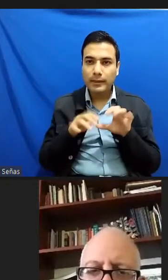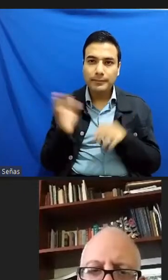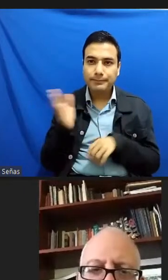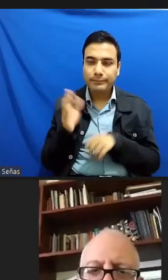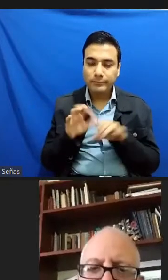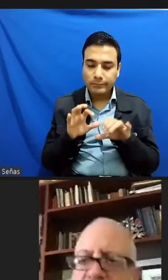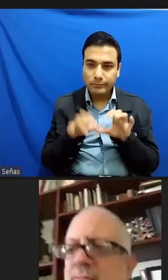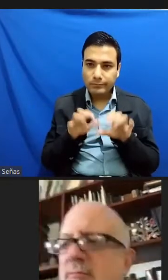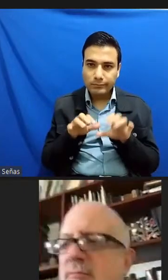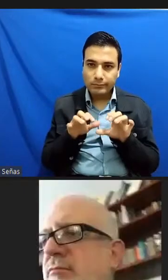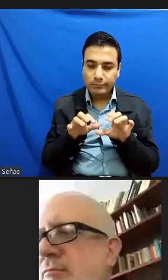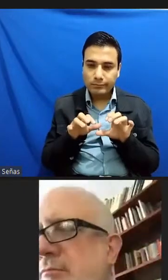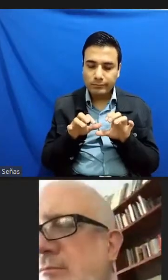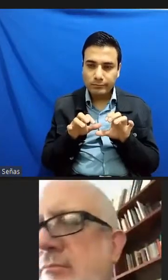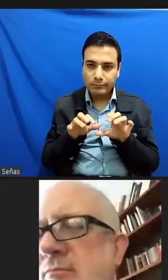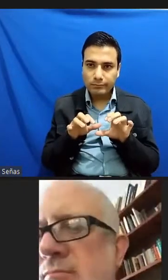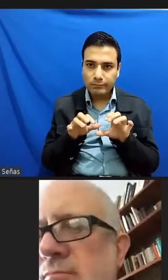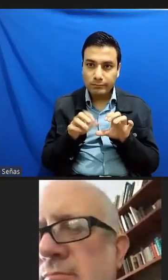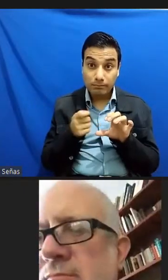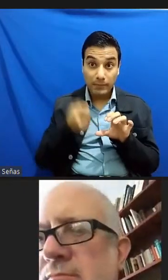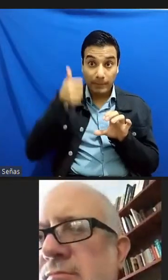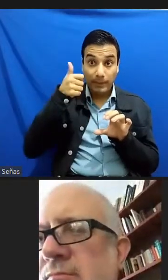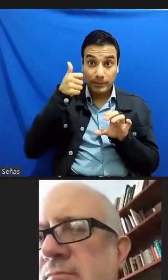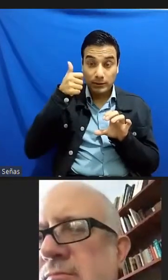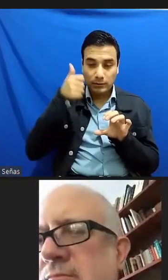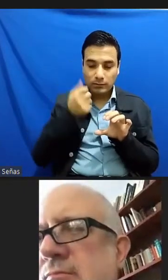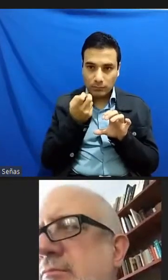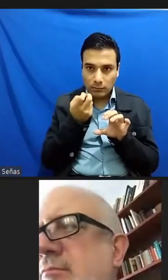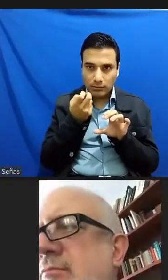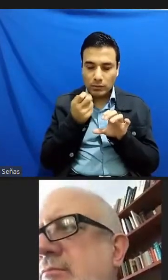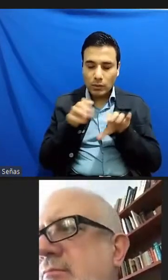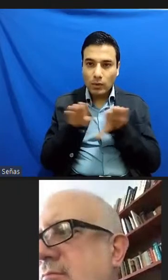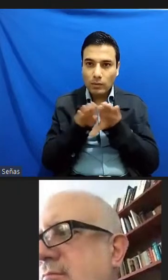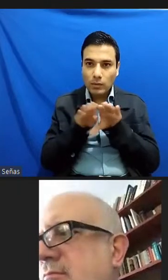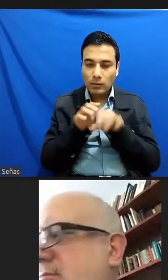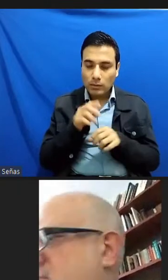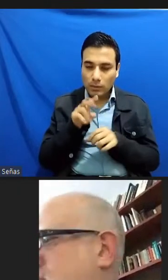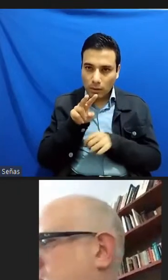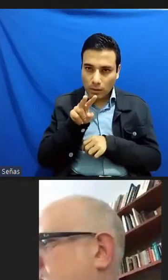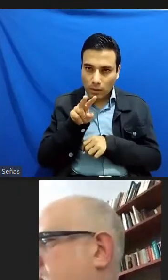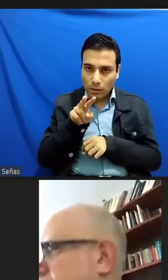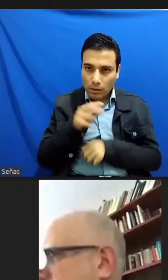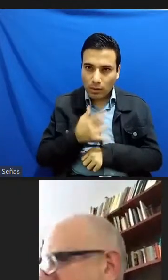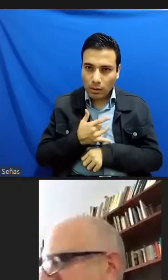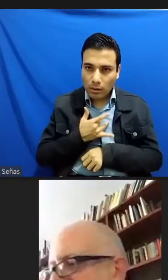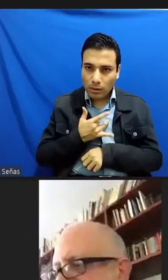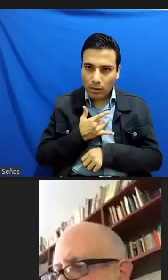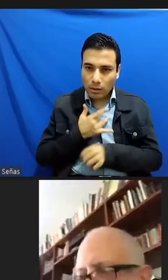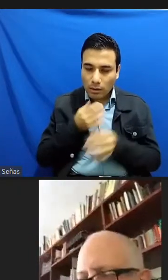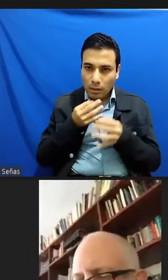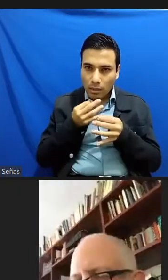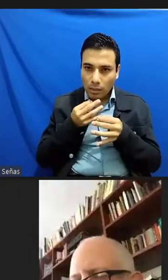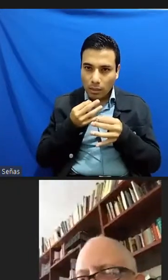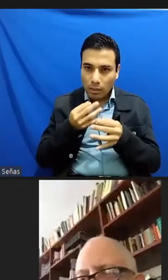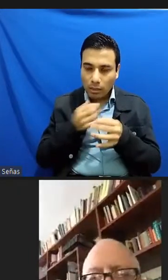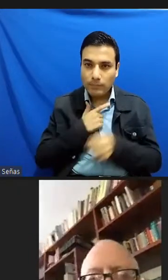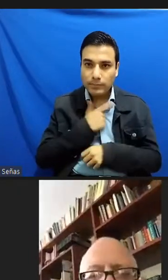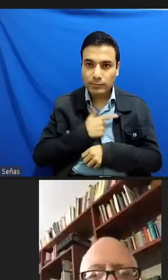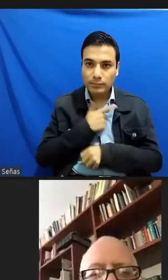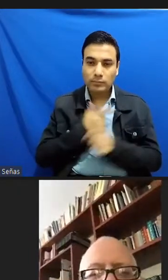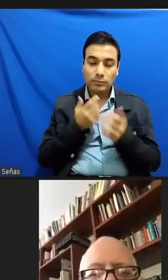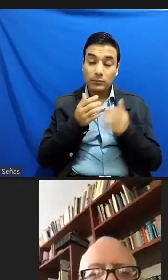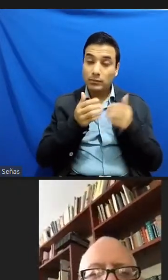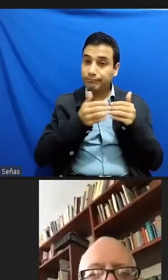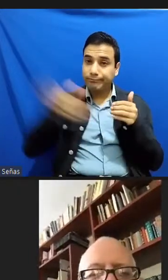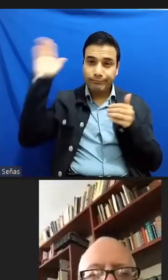impresa allí fue como empecé como a existir en el mundo entonces hasta ahora yo necesito muchísimo